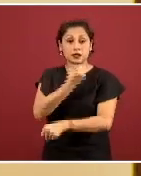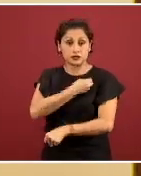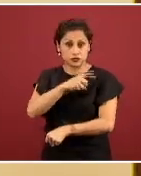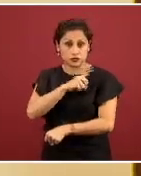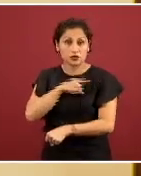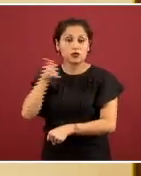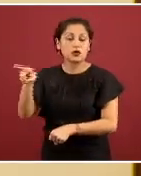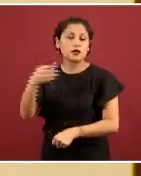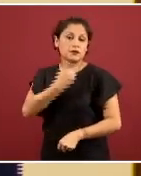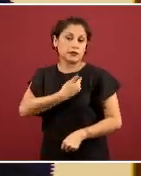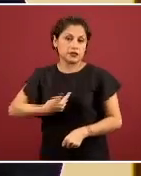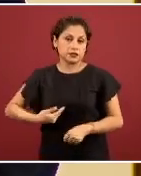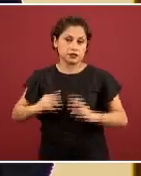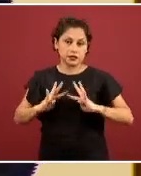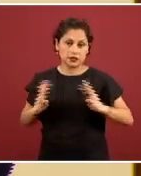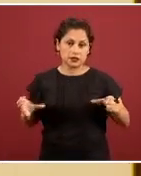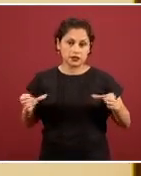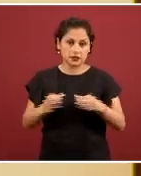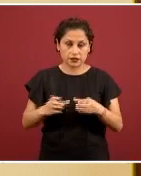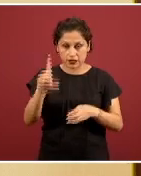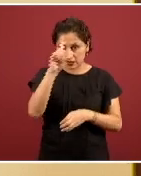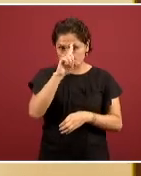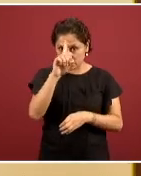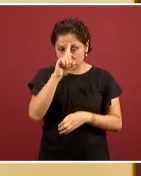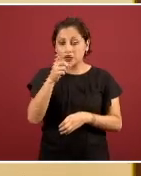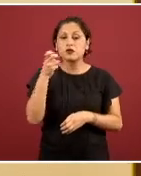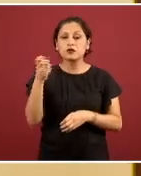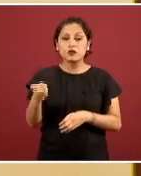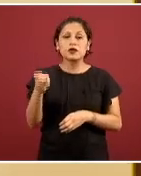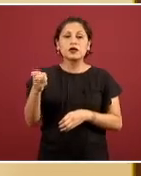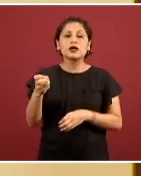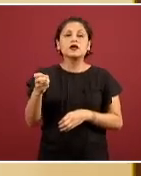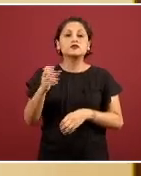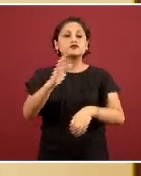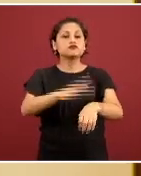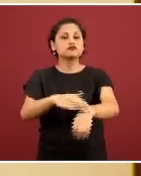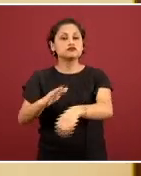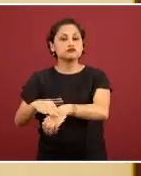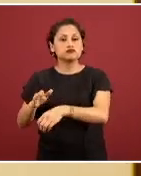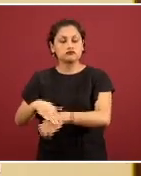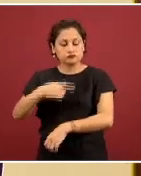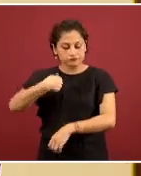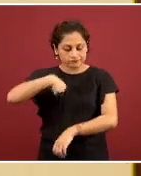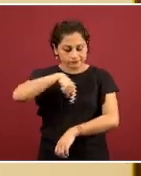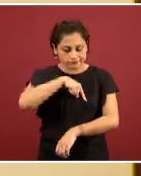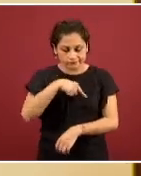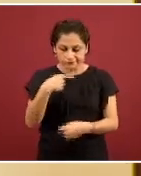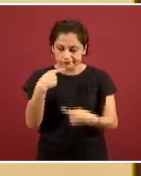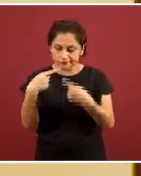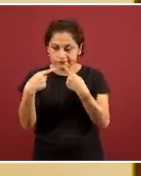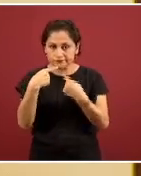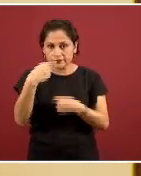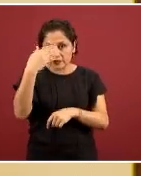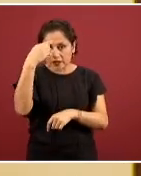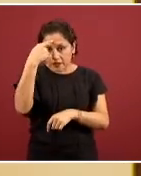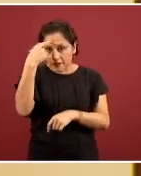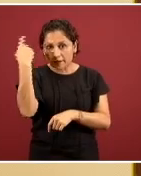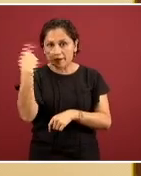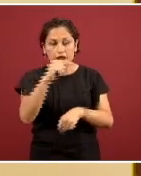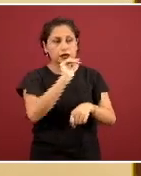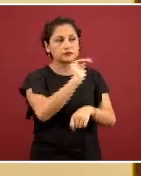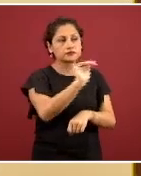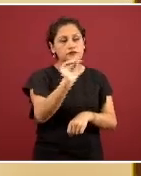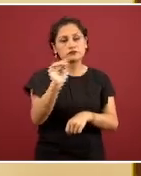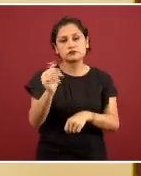le ha dirigido al consejo acercarse a la medicina privada por varias razones.